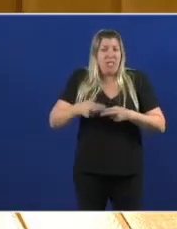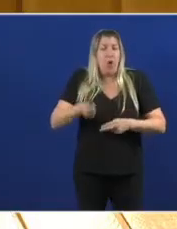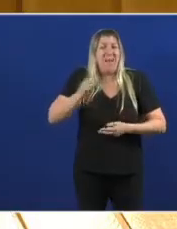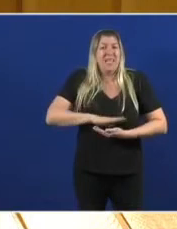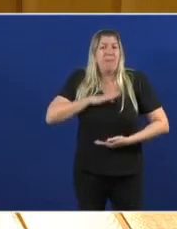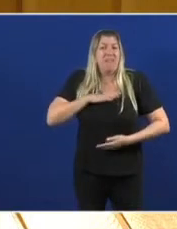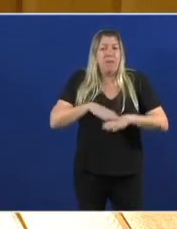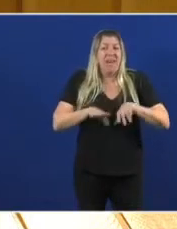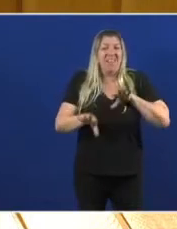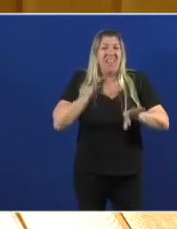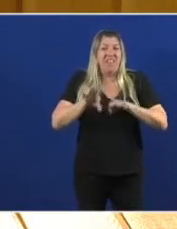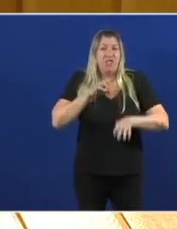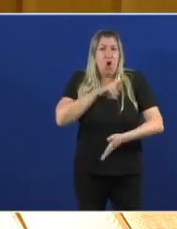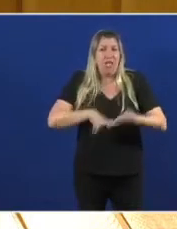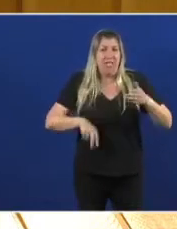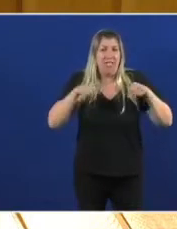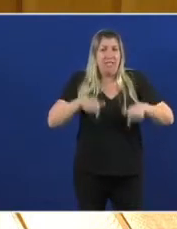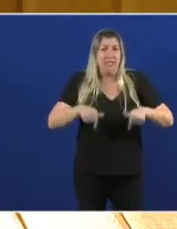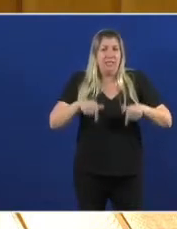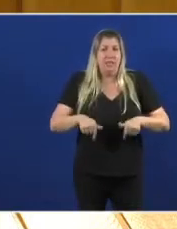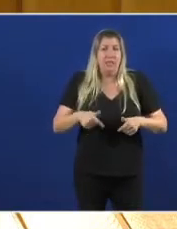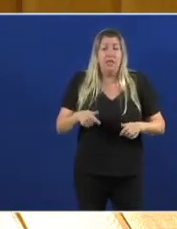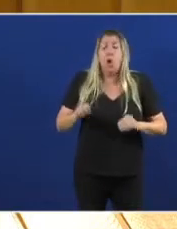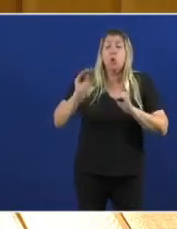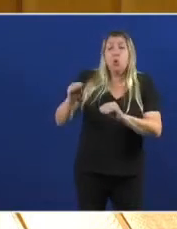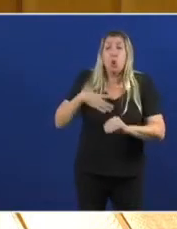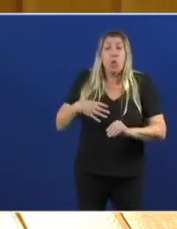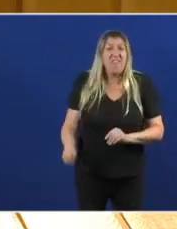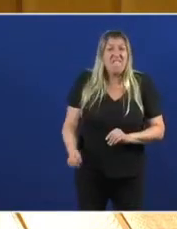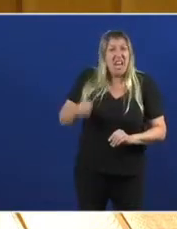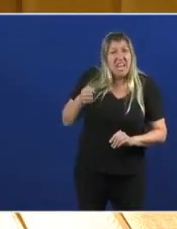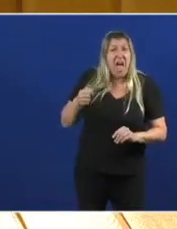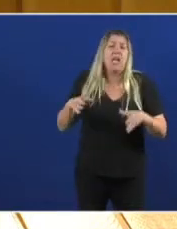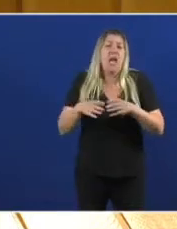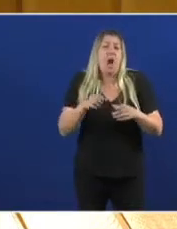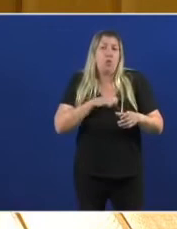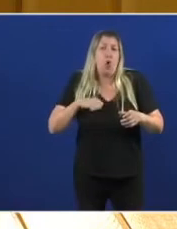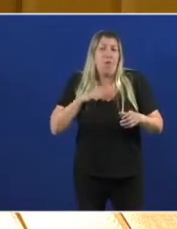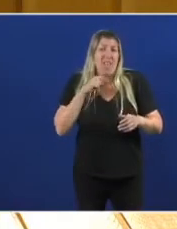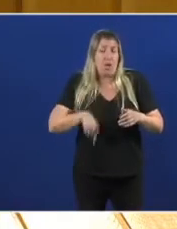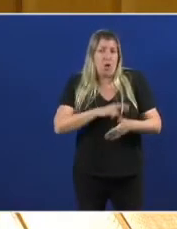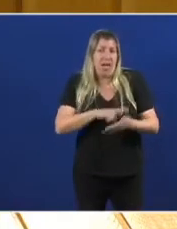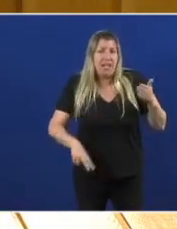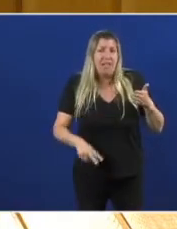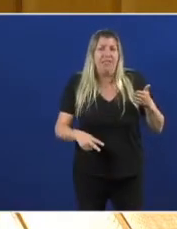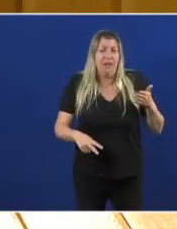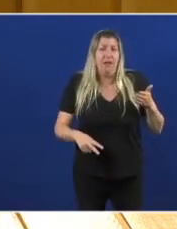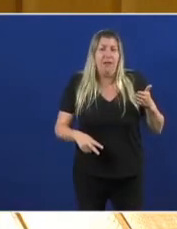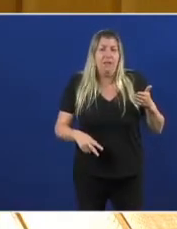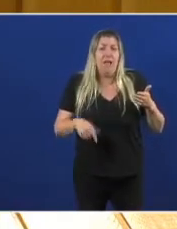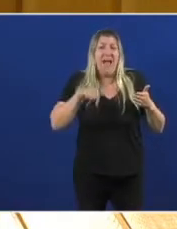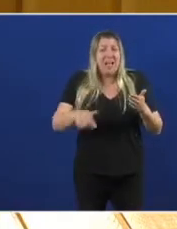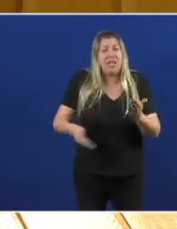decidir Sobre o noso Non pode seguir Freando o autogoverno Galego Se hai anuncio Que imos a traer A este debate Unha doble